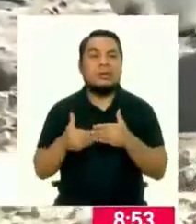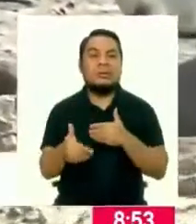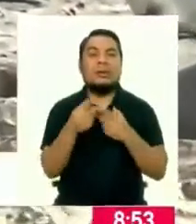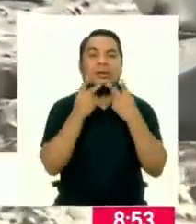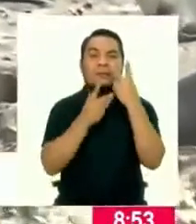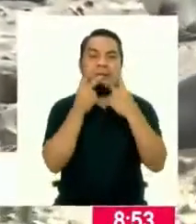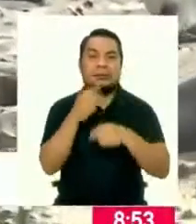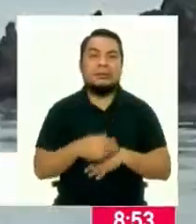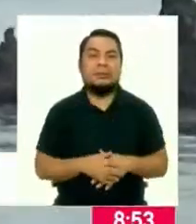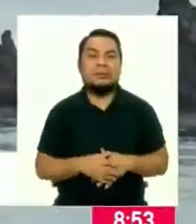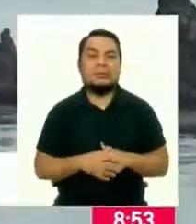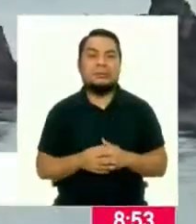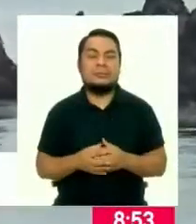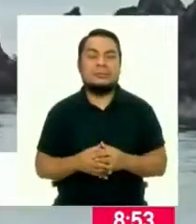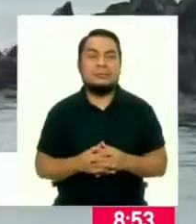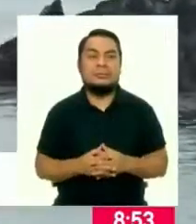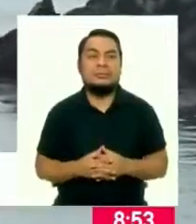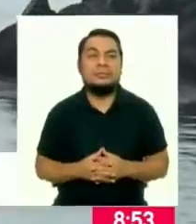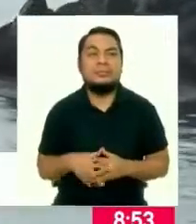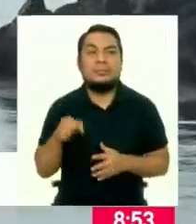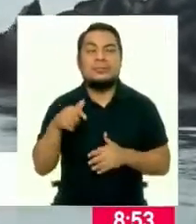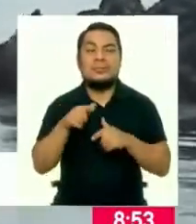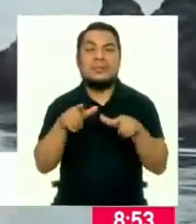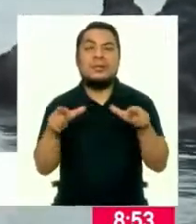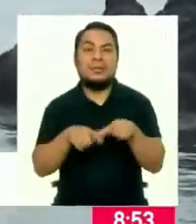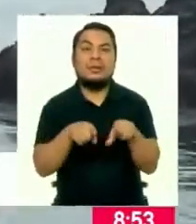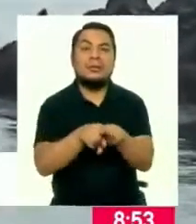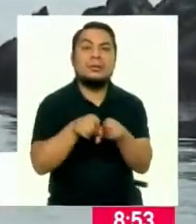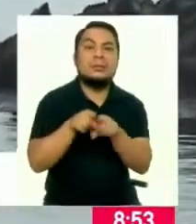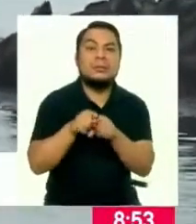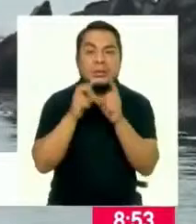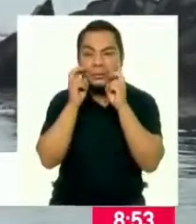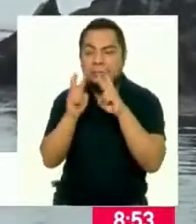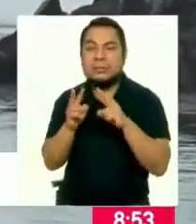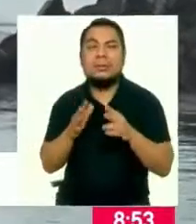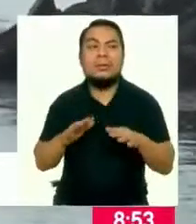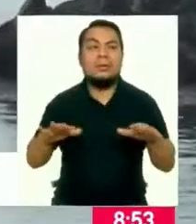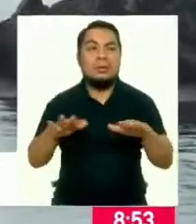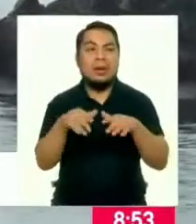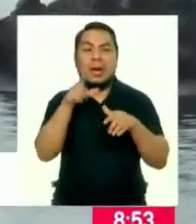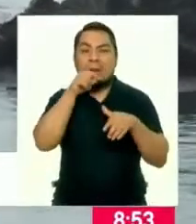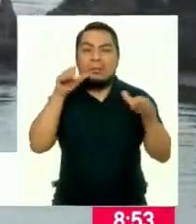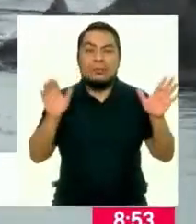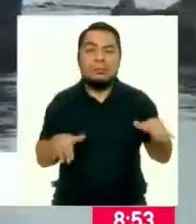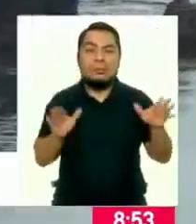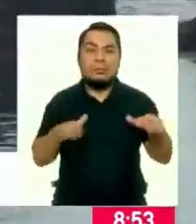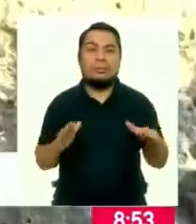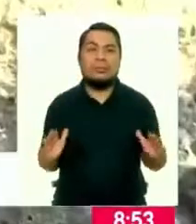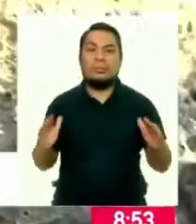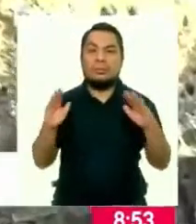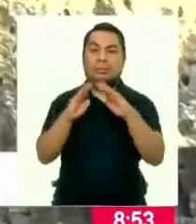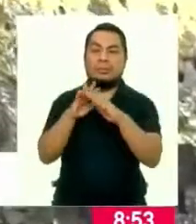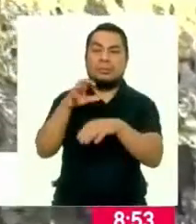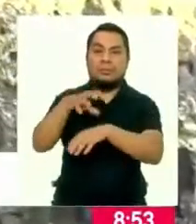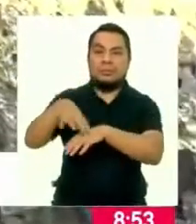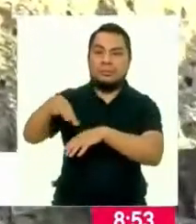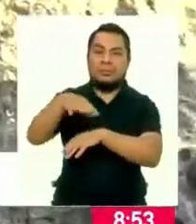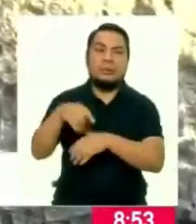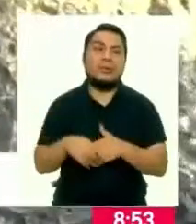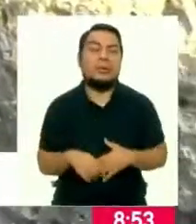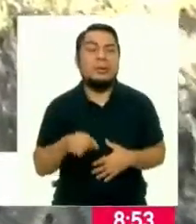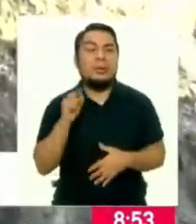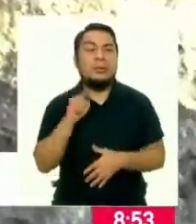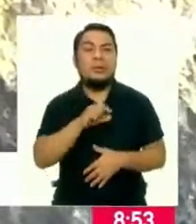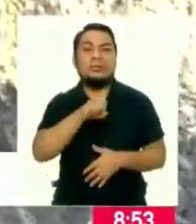nuestra visita. En el lugar también se aprecia una colonia de aves marinas guaneras. Punta San